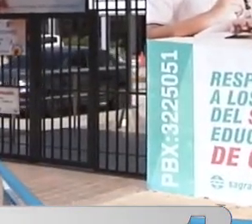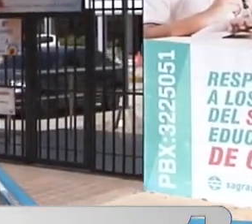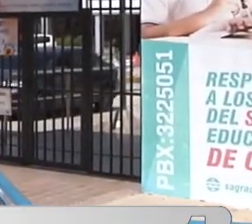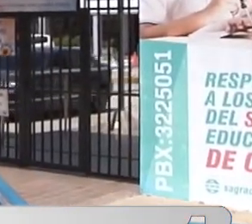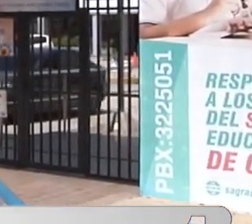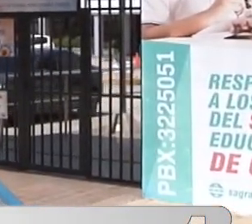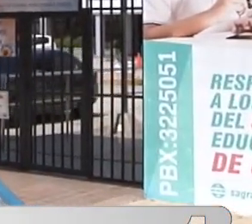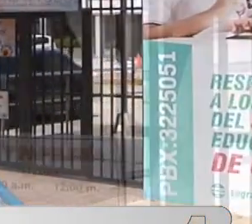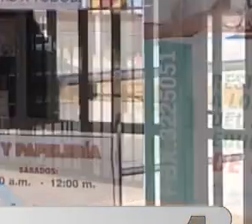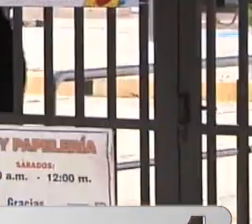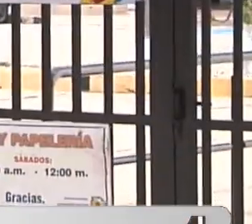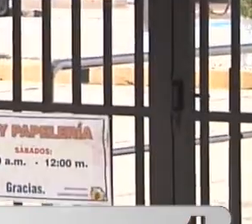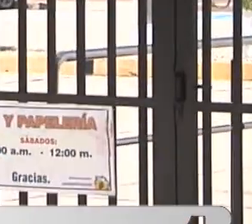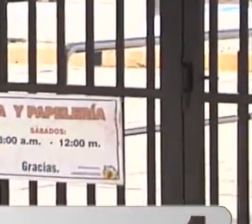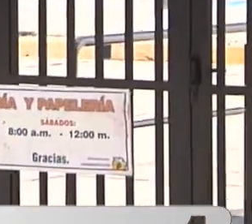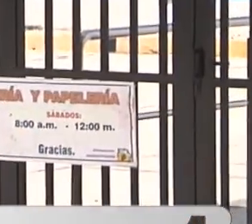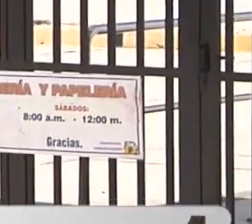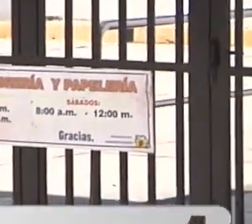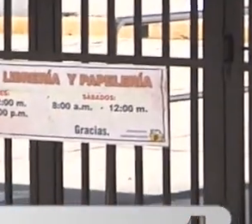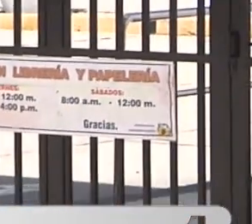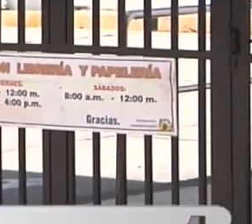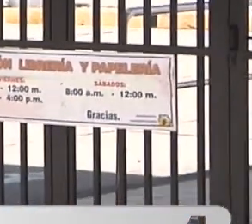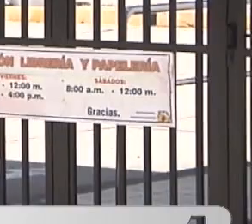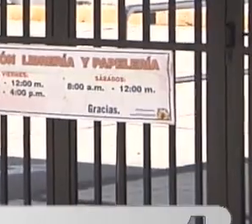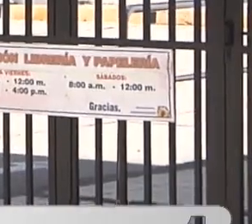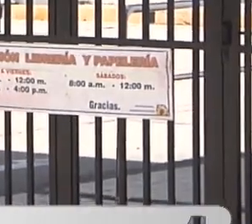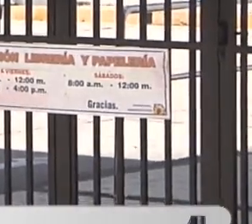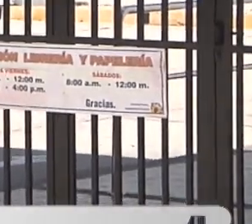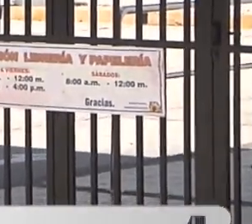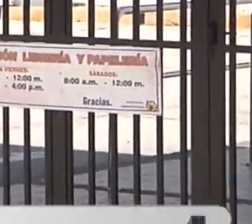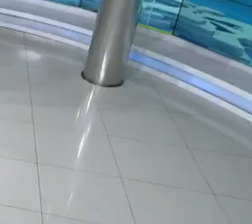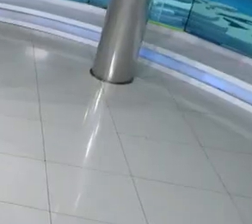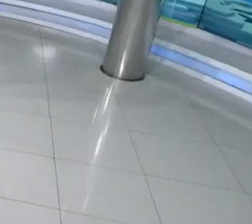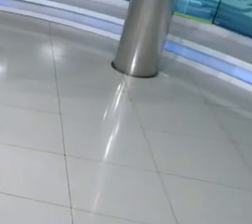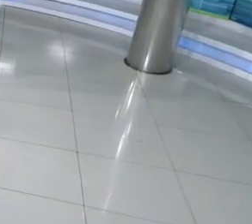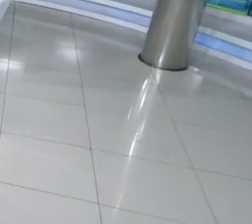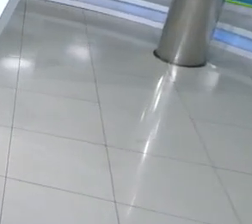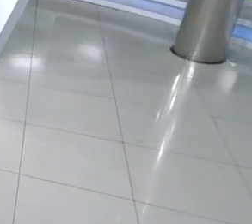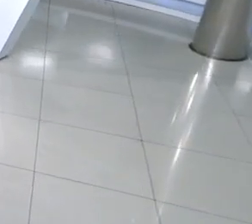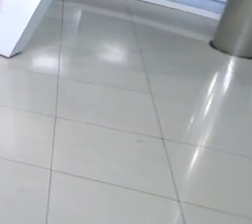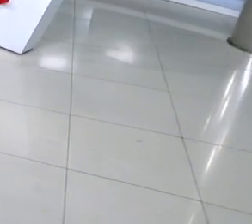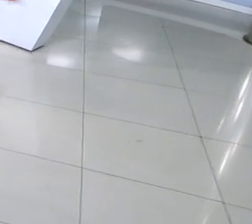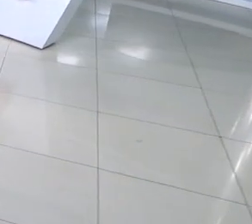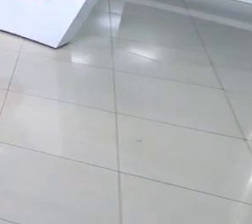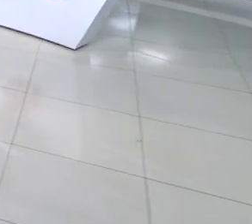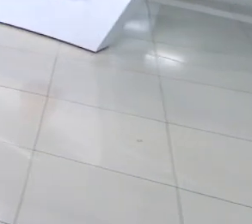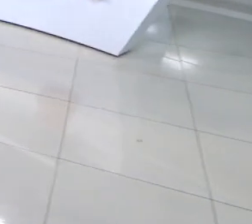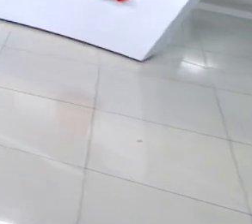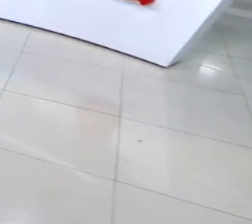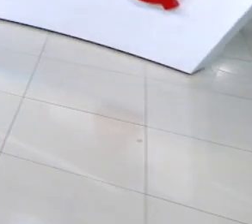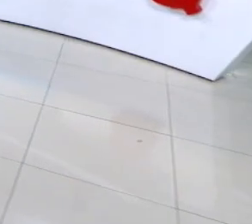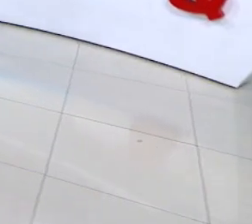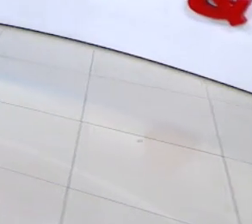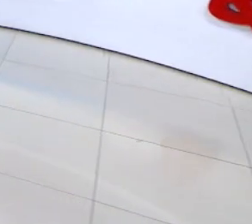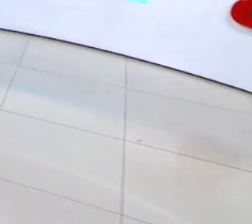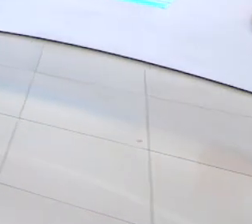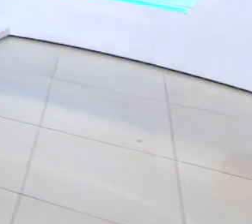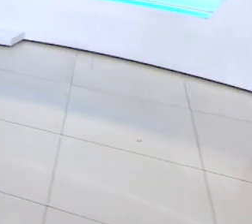Colombia en cuarentena Padres incumplen medidas sanitarias Con Luisa Tobo